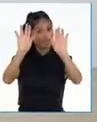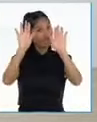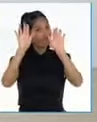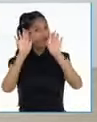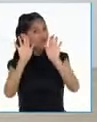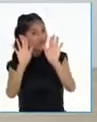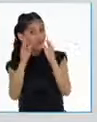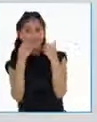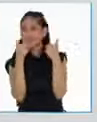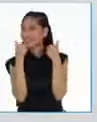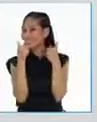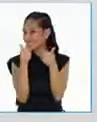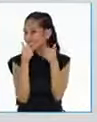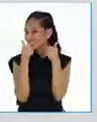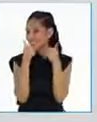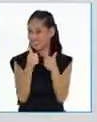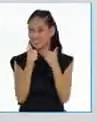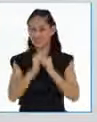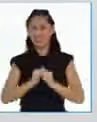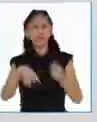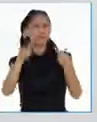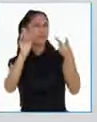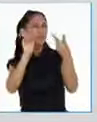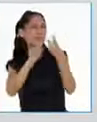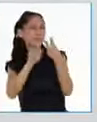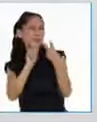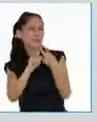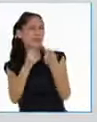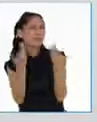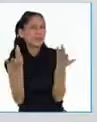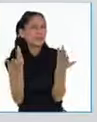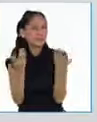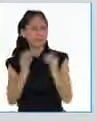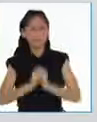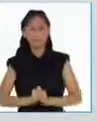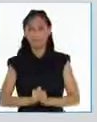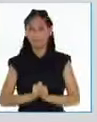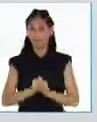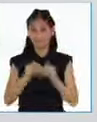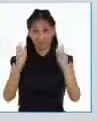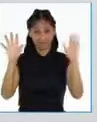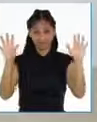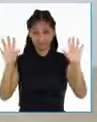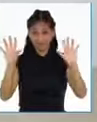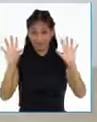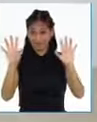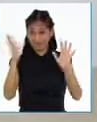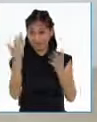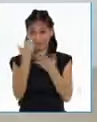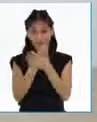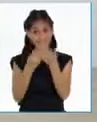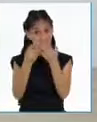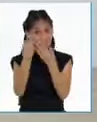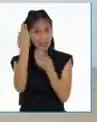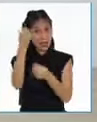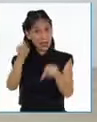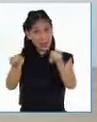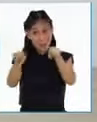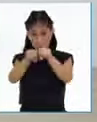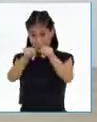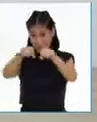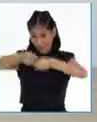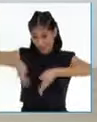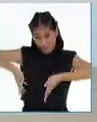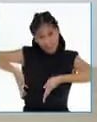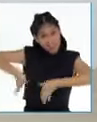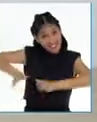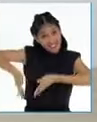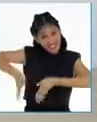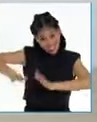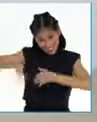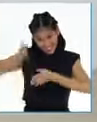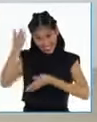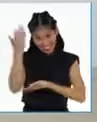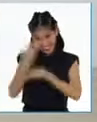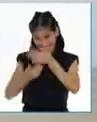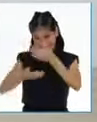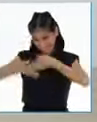mano. ¡Muy bien! Segunda parte, voy a hacer palmas justo debajo de mi pierna derecha. ¡Sí!